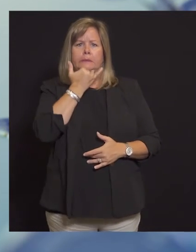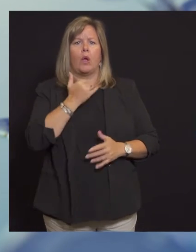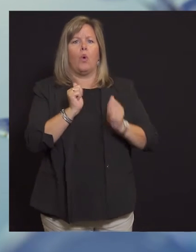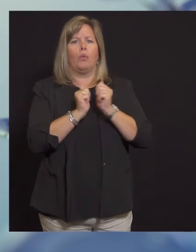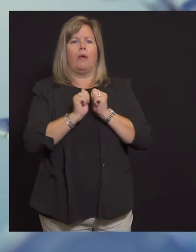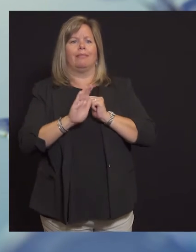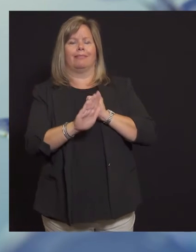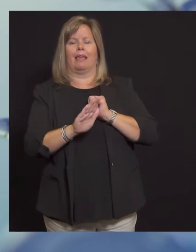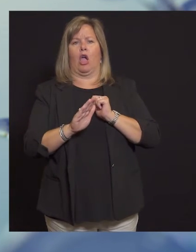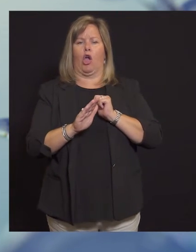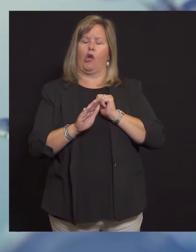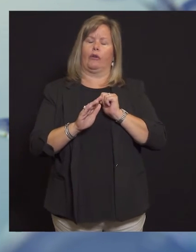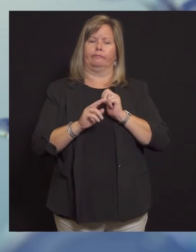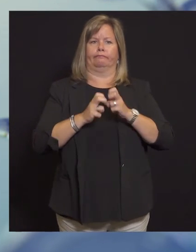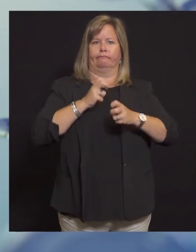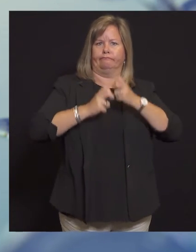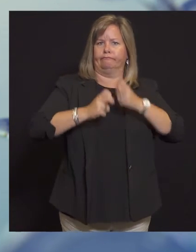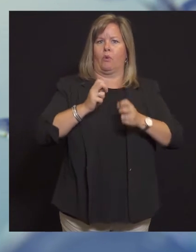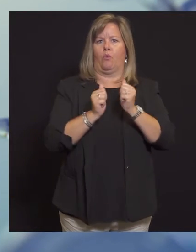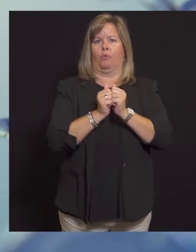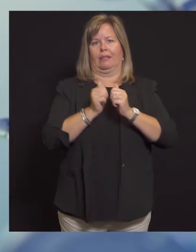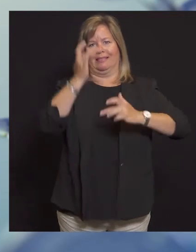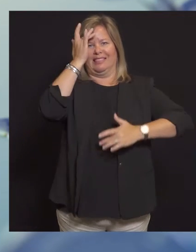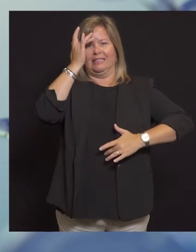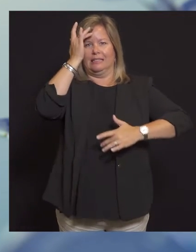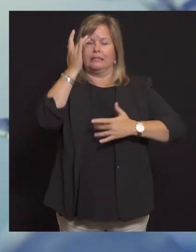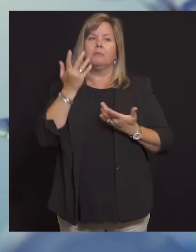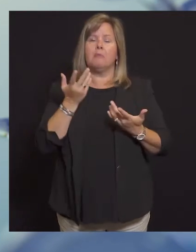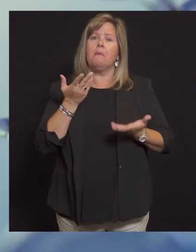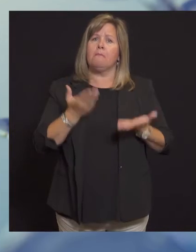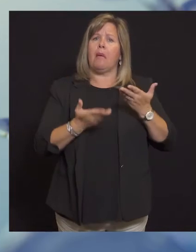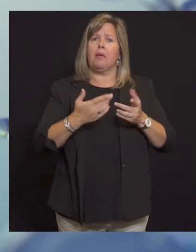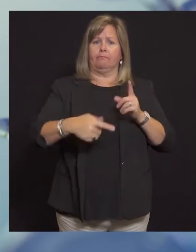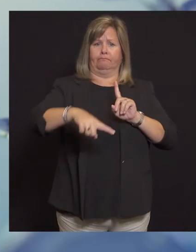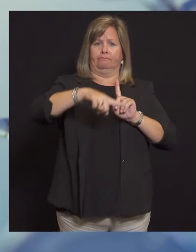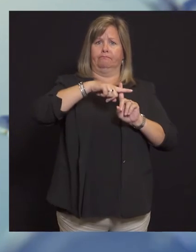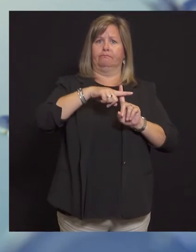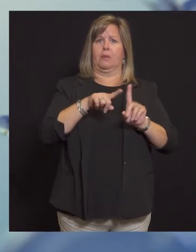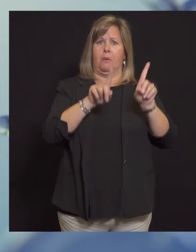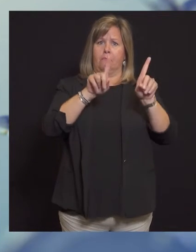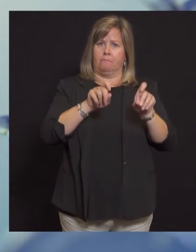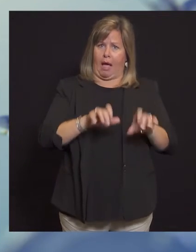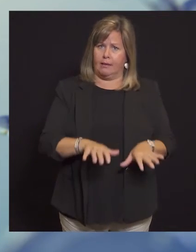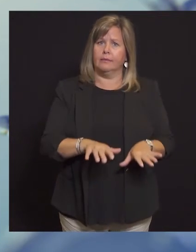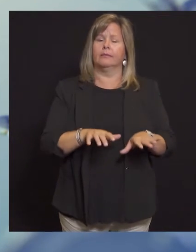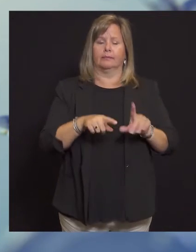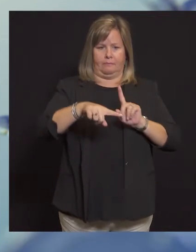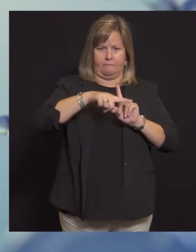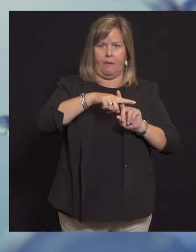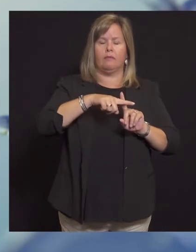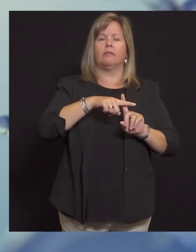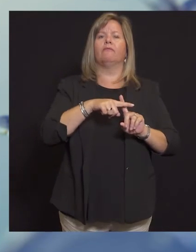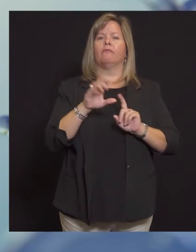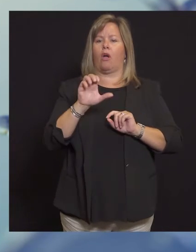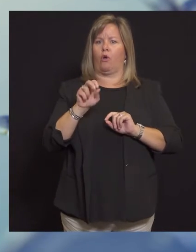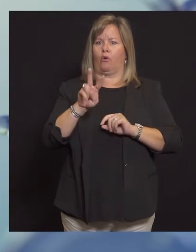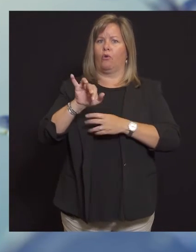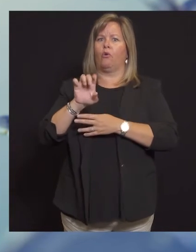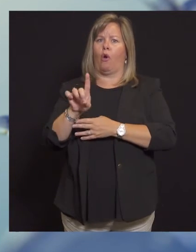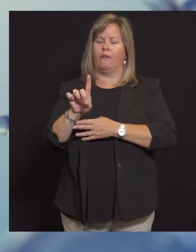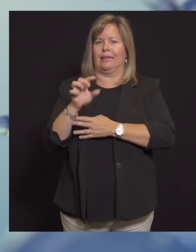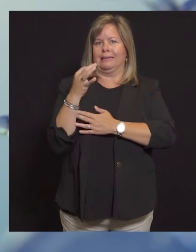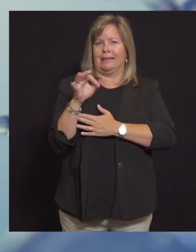su estado de viaje. Otra cosa de la que quiero hablar son algunos errores que estoy oyendo acerca de lo que significa